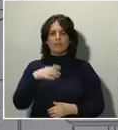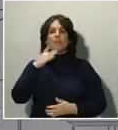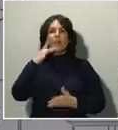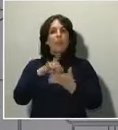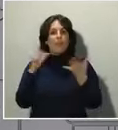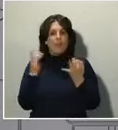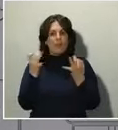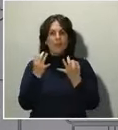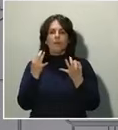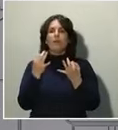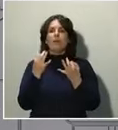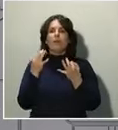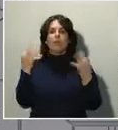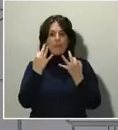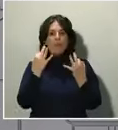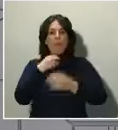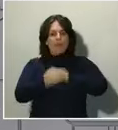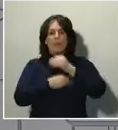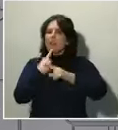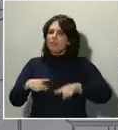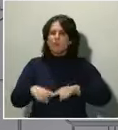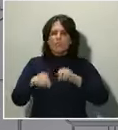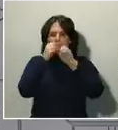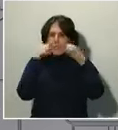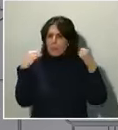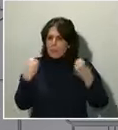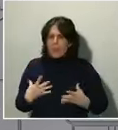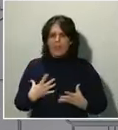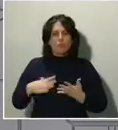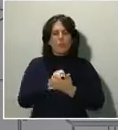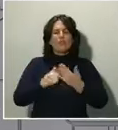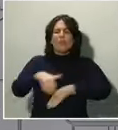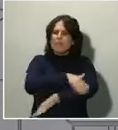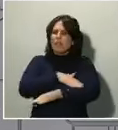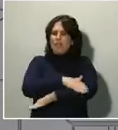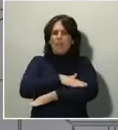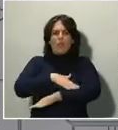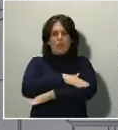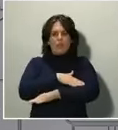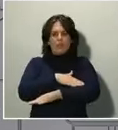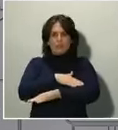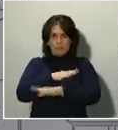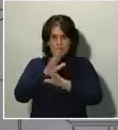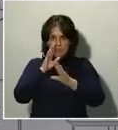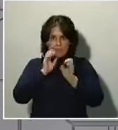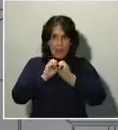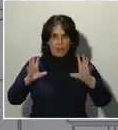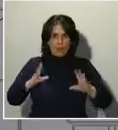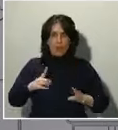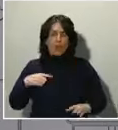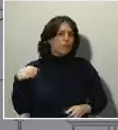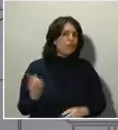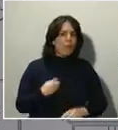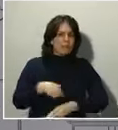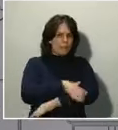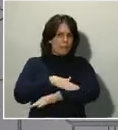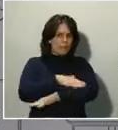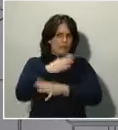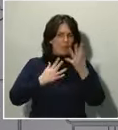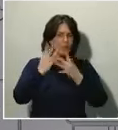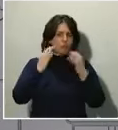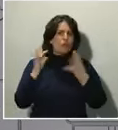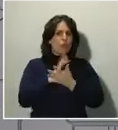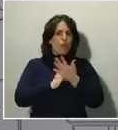tratando de hacerlo todas las administraciones, y quiero dejarlo claro, todas las administraciones, en base al criterio de los expertos y